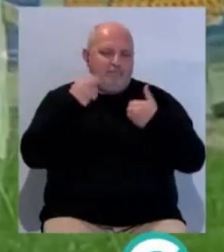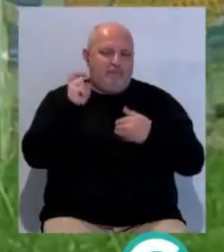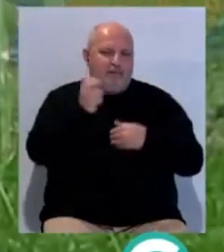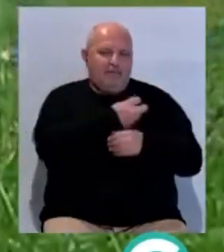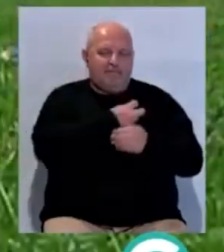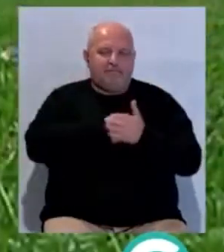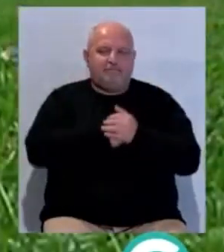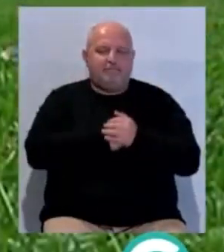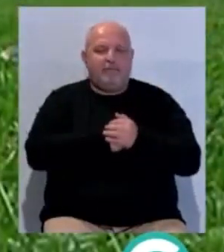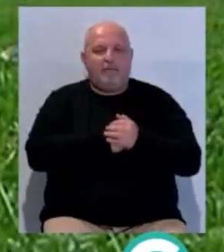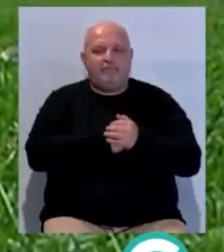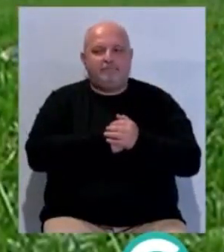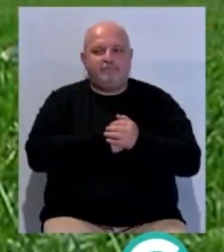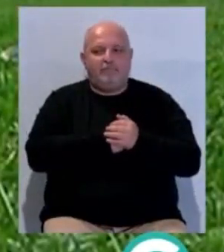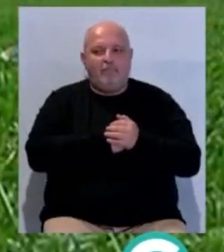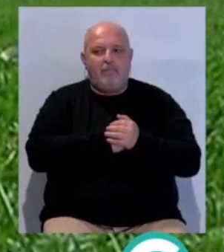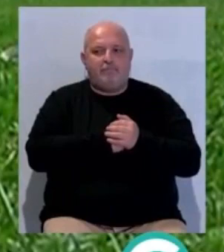responsabilidades oportunas.